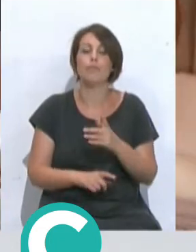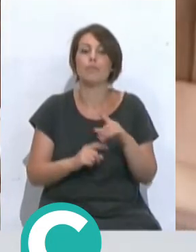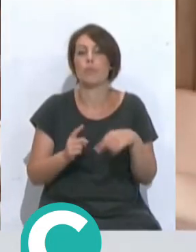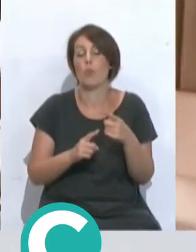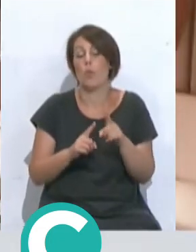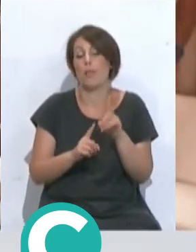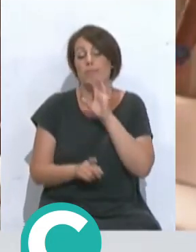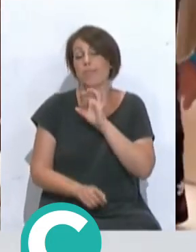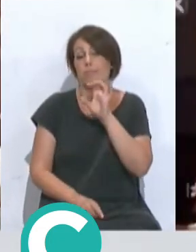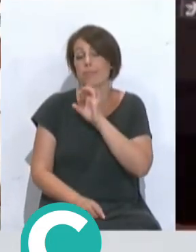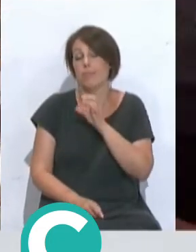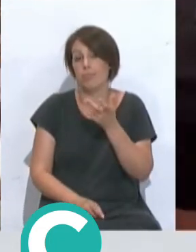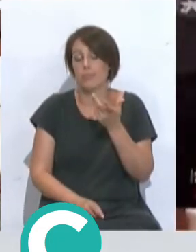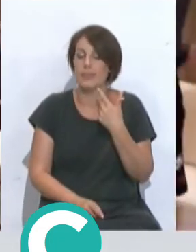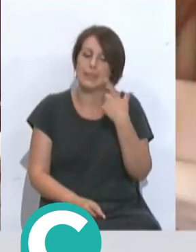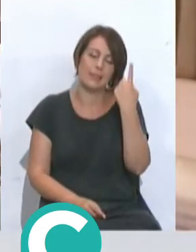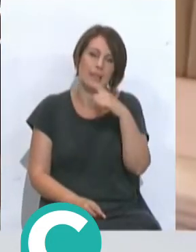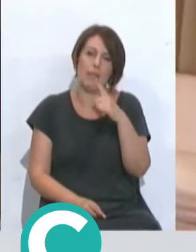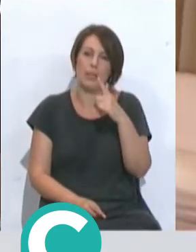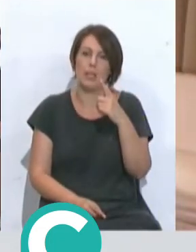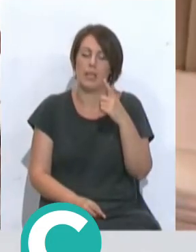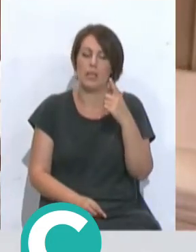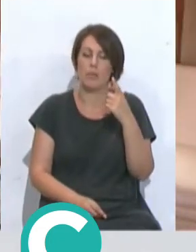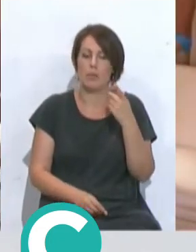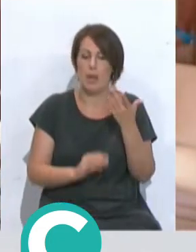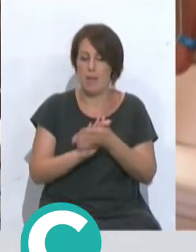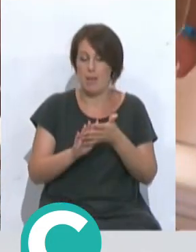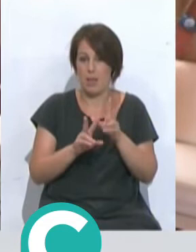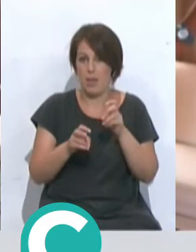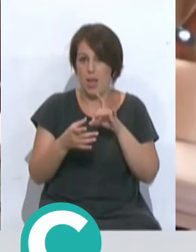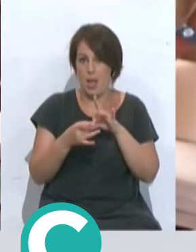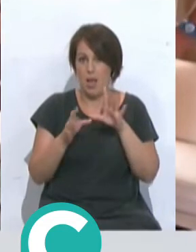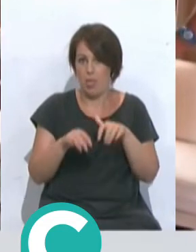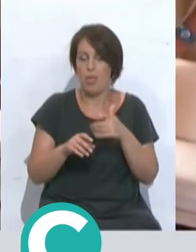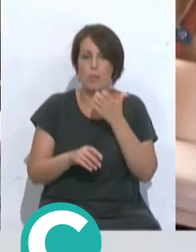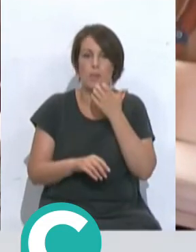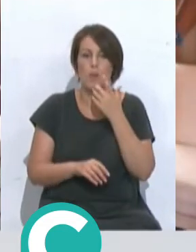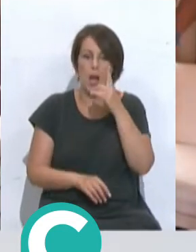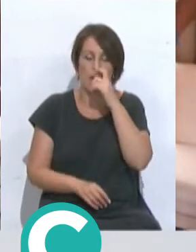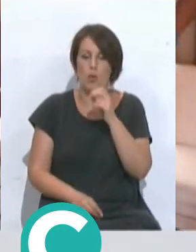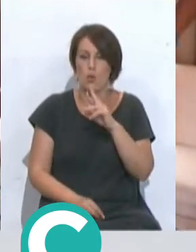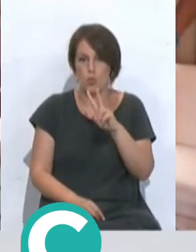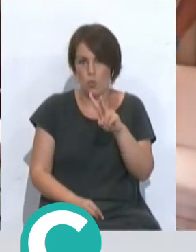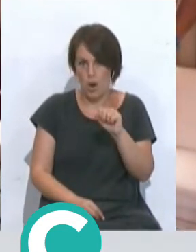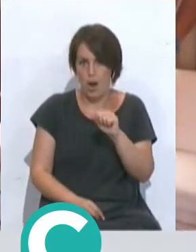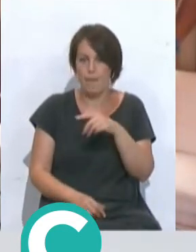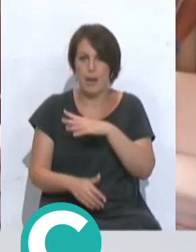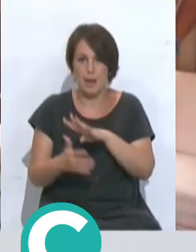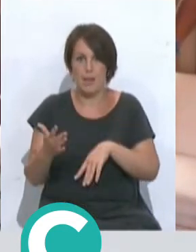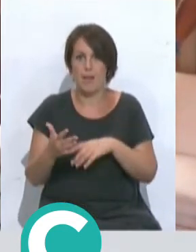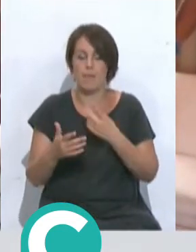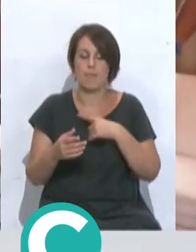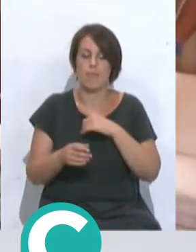o como anécdota también dice que eres consciente y haciendo referencia del Cádiz el año de la Rúa del Barça